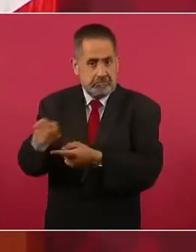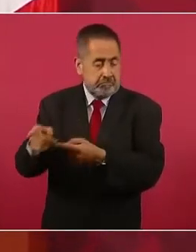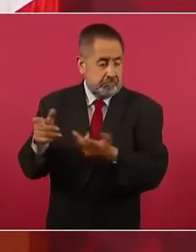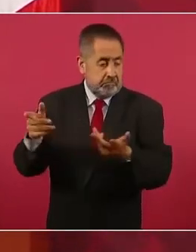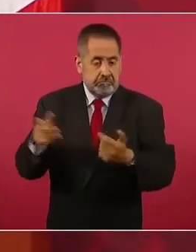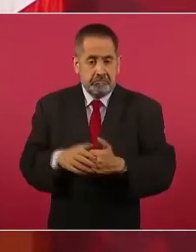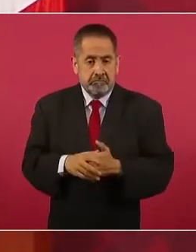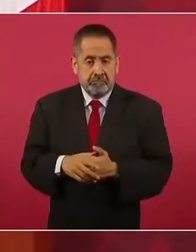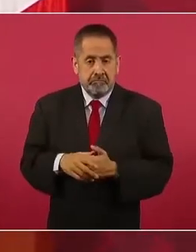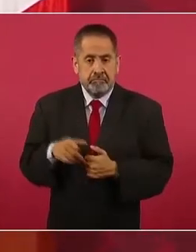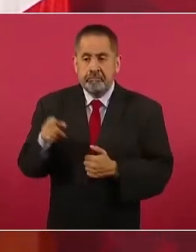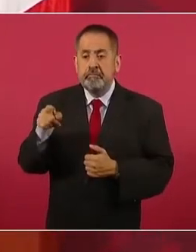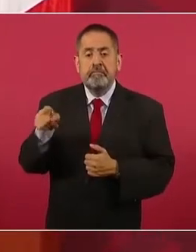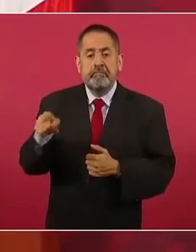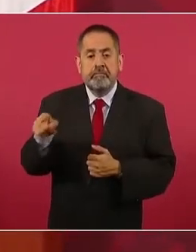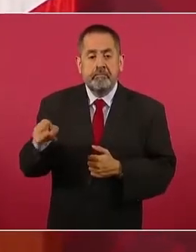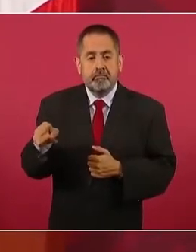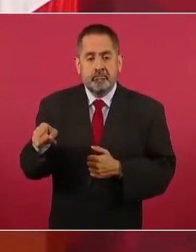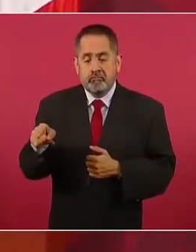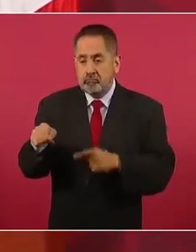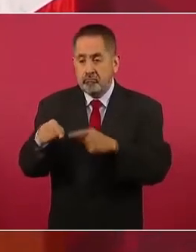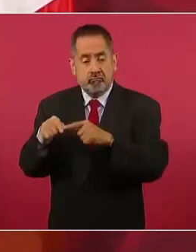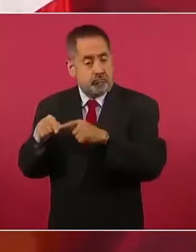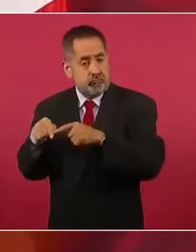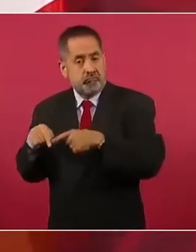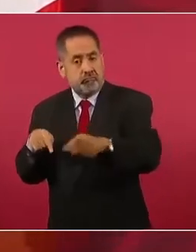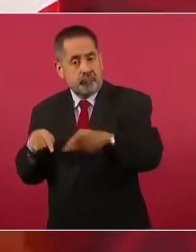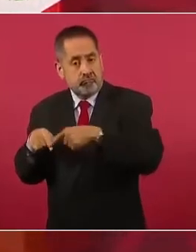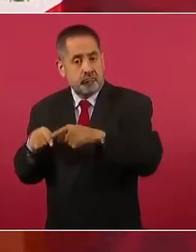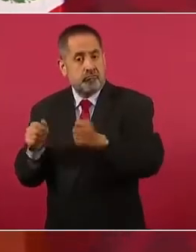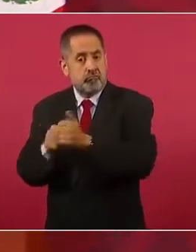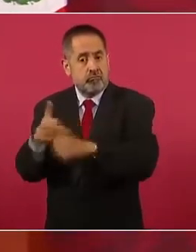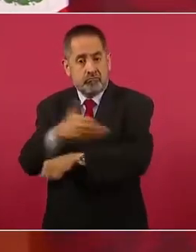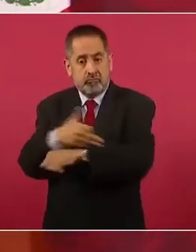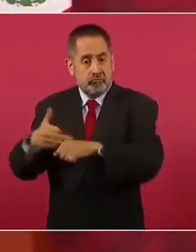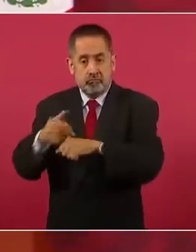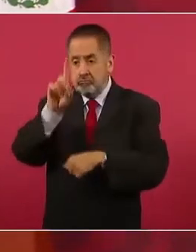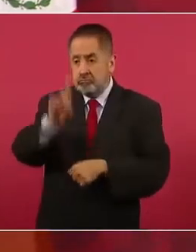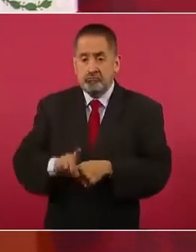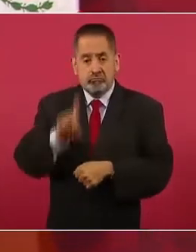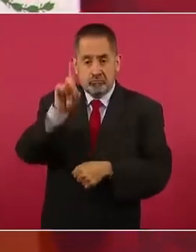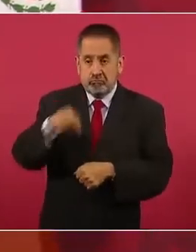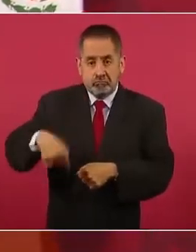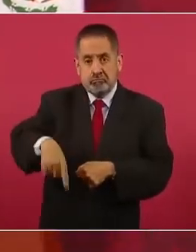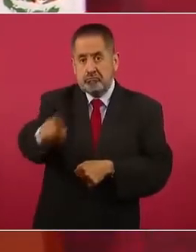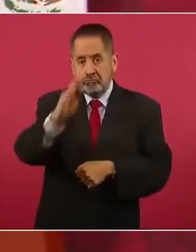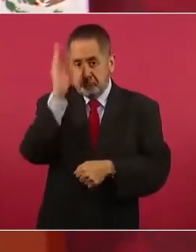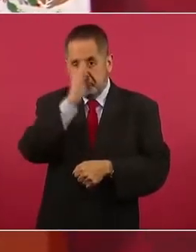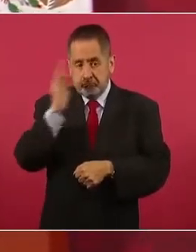pero de ir a misa con su familia todos los domingos,